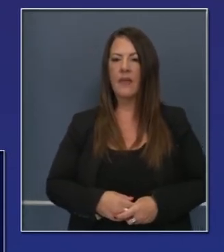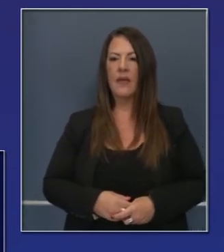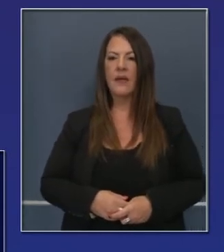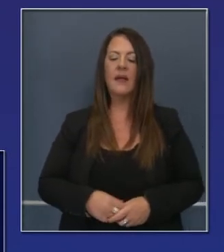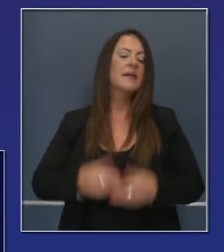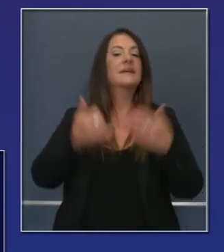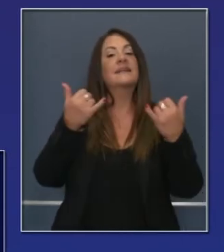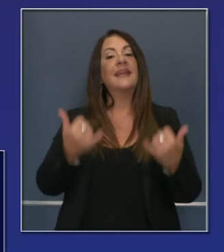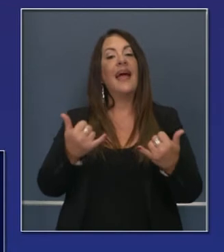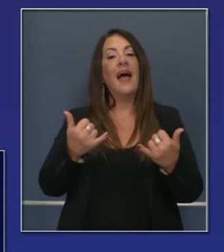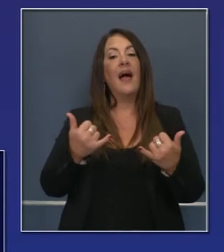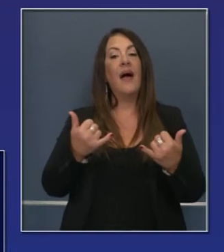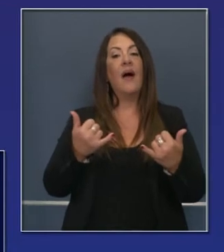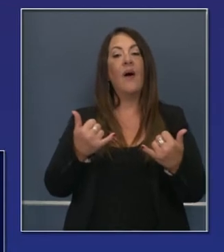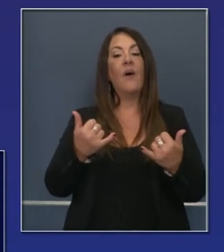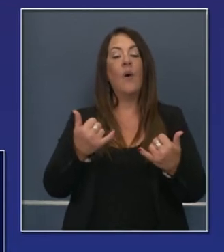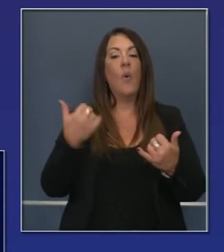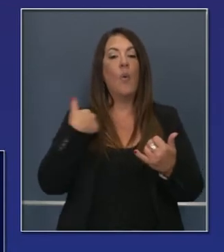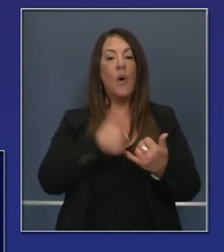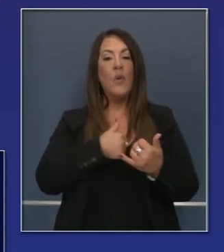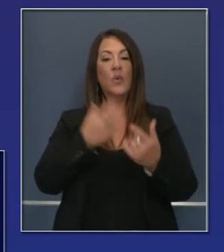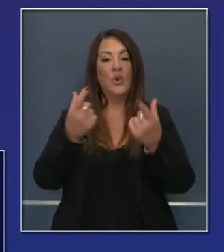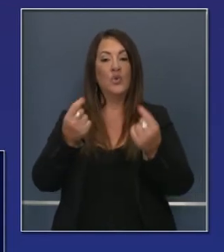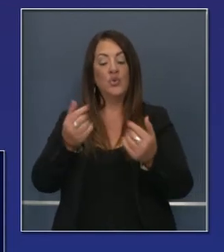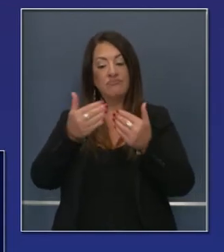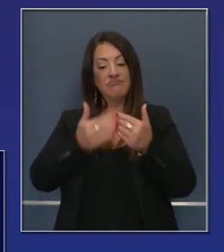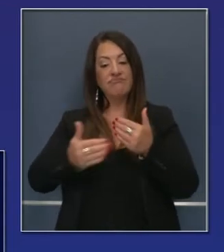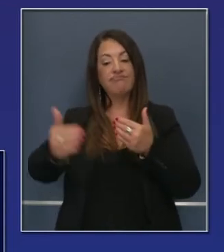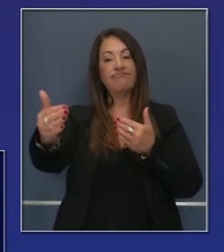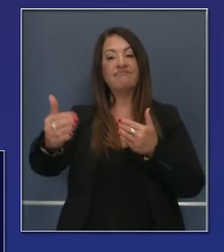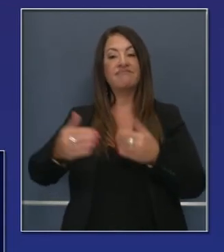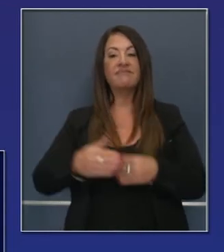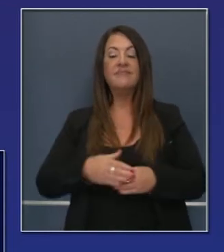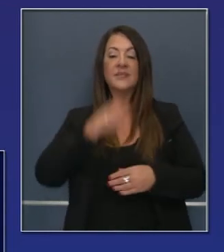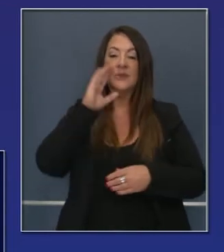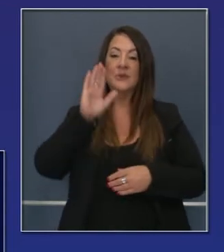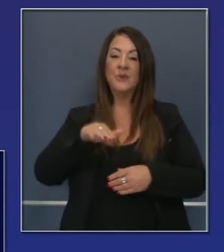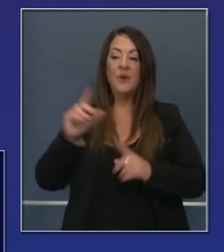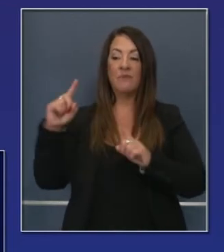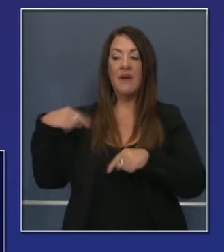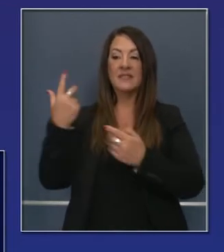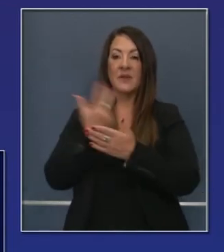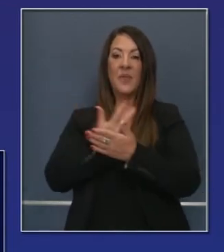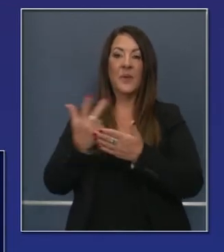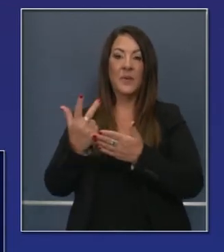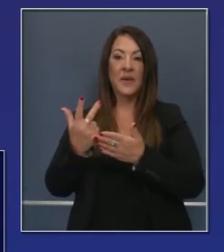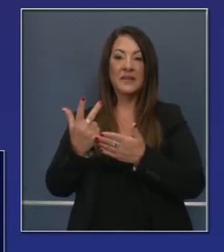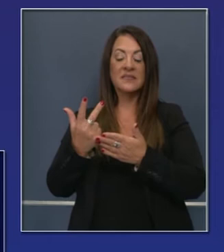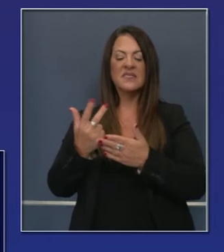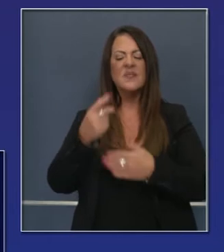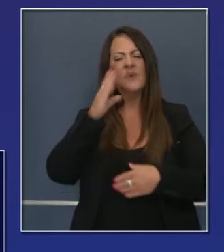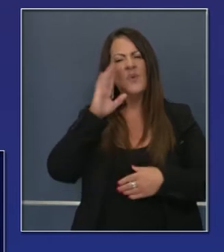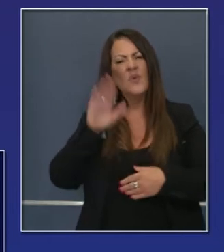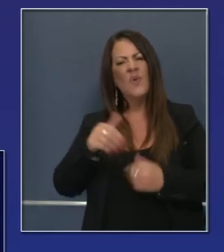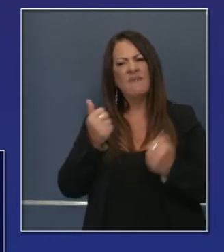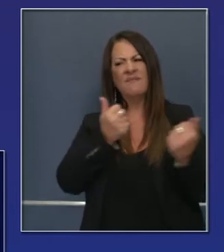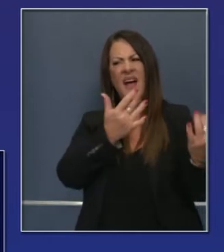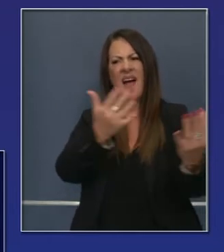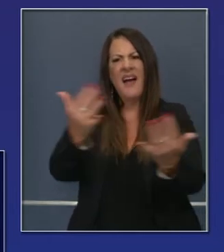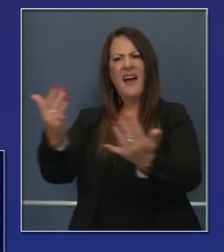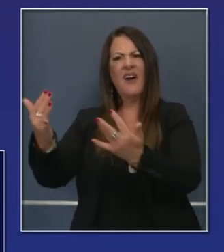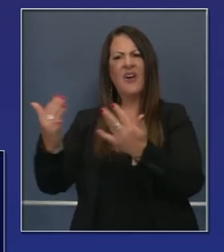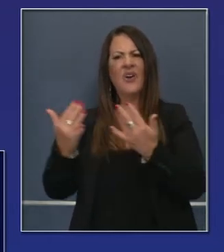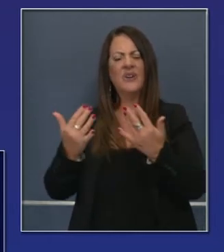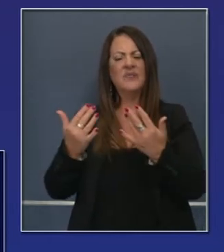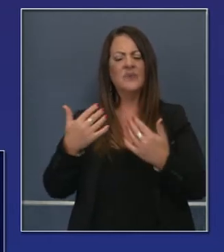a modernos hacia adelante y seguir adelante juntos, esta travesía que la hemos tenido por las últimas semanas lidiando con estos